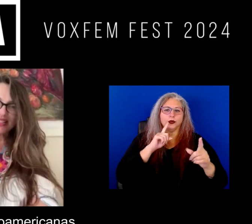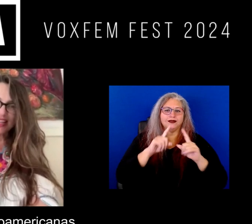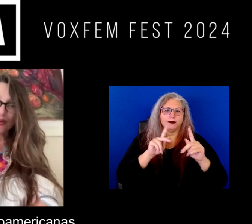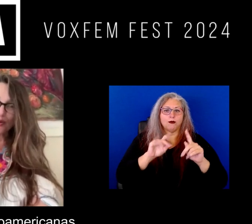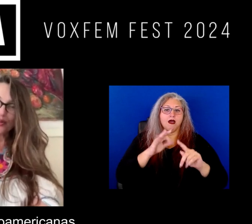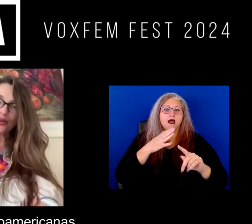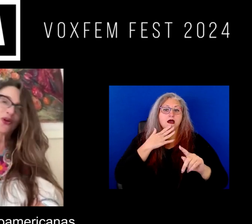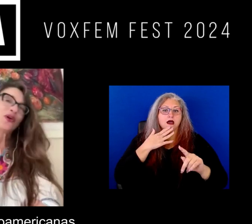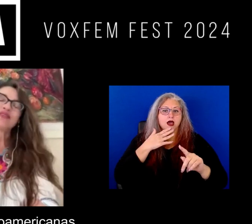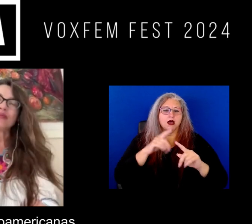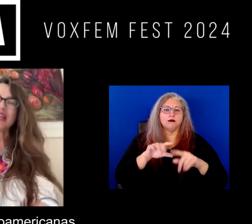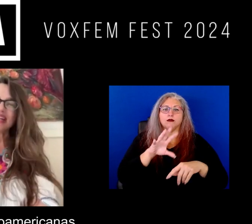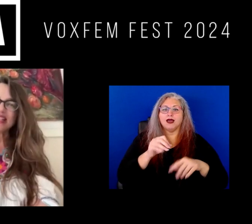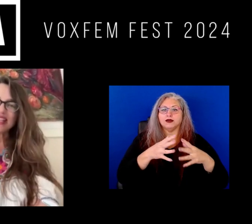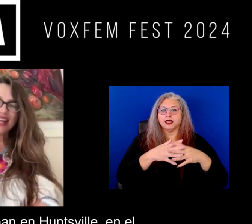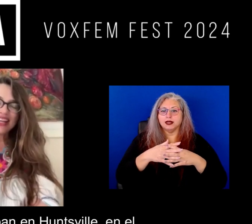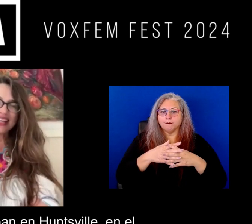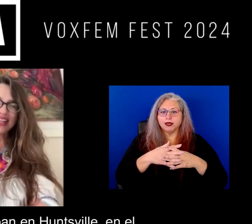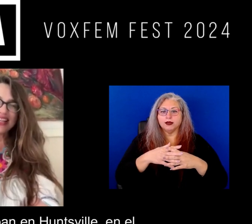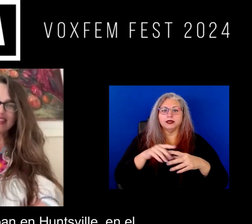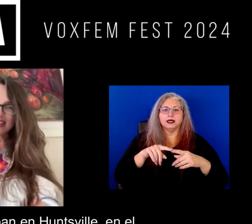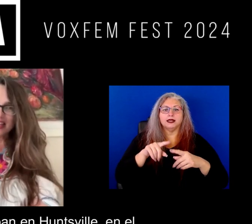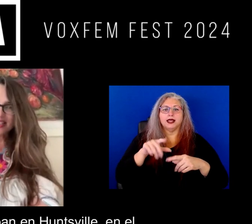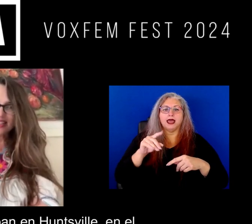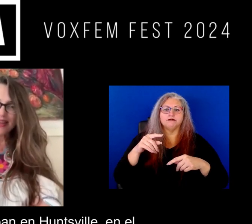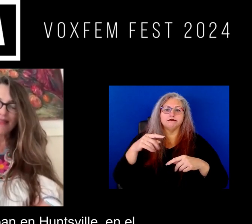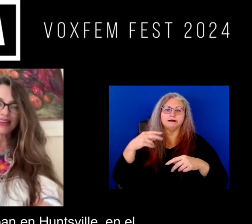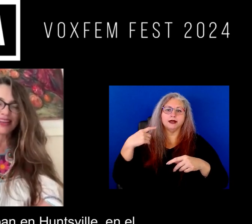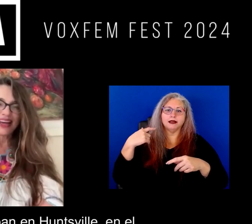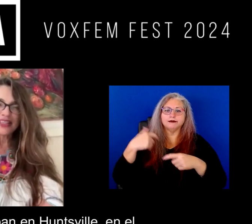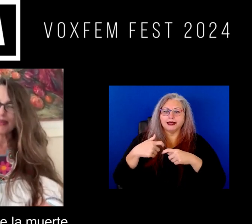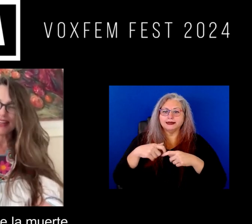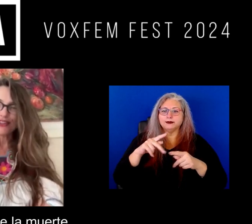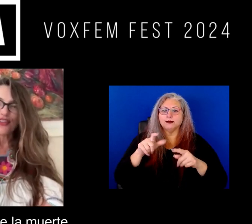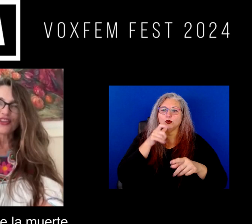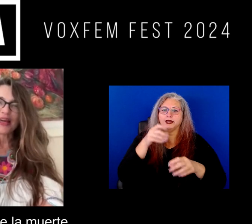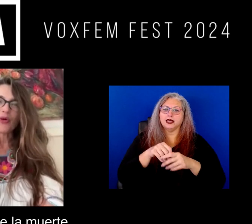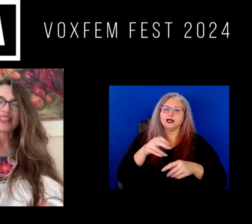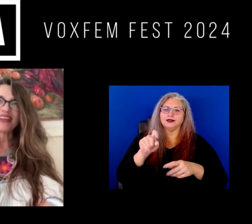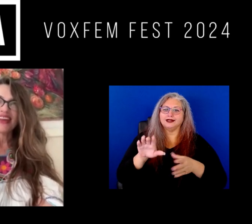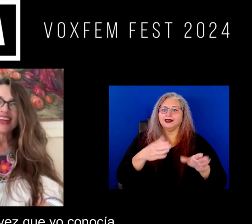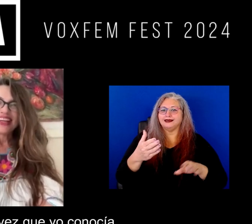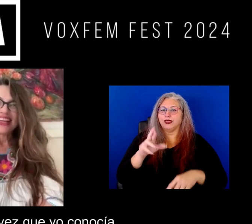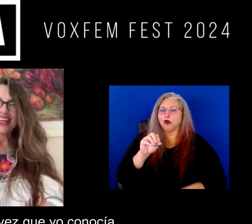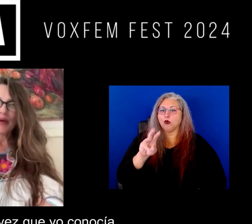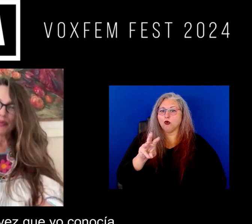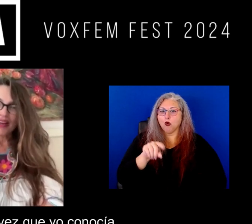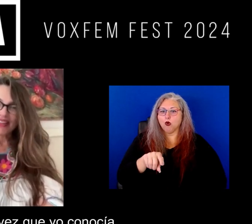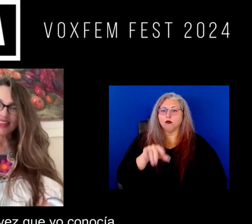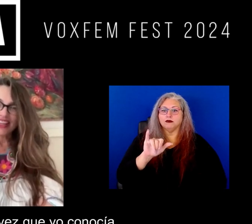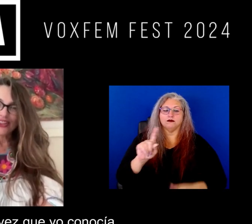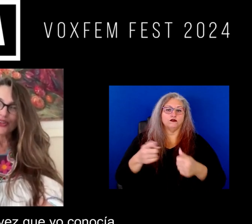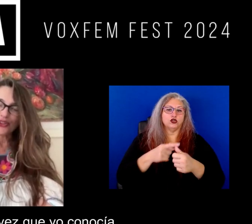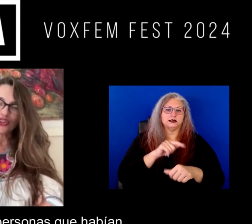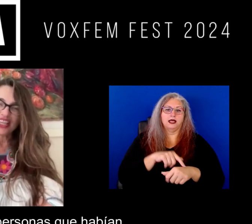personas de color, ¿no? Afroamericanas y latinas que estaban en Huntsville, en el Corredor de la Muerte. Era la primera